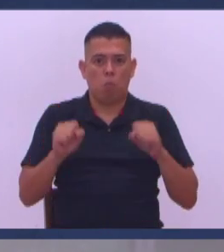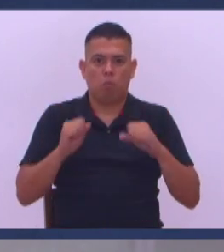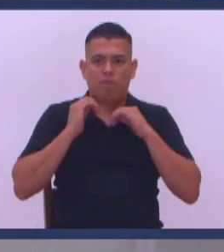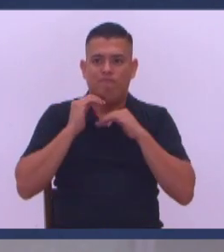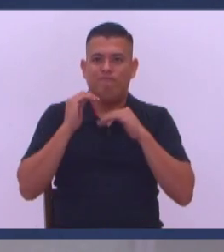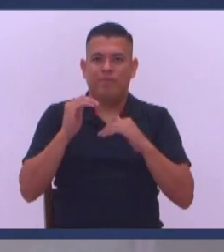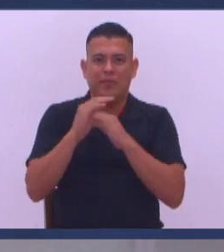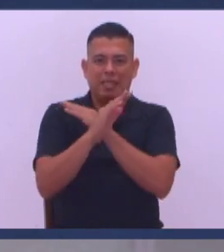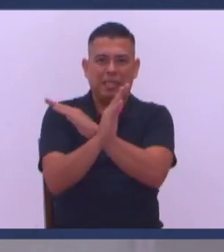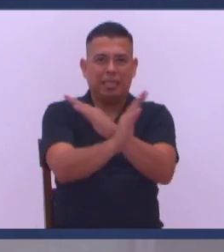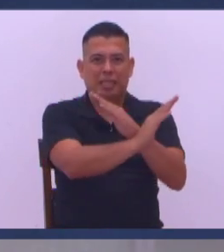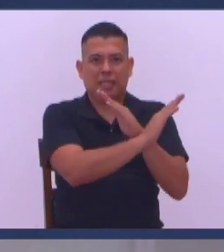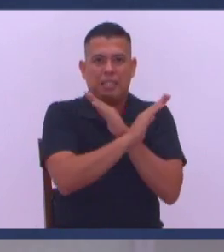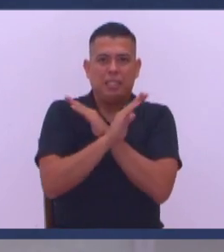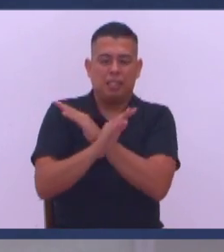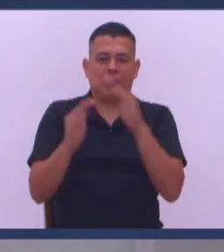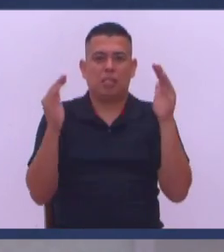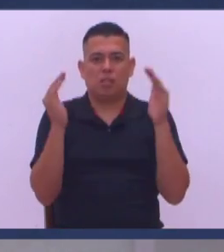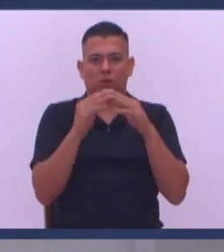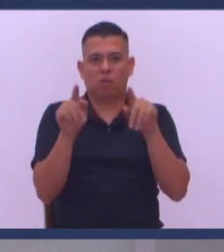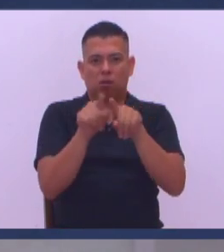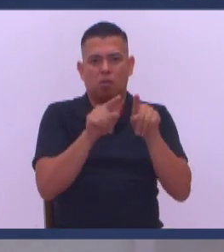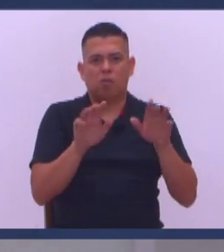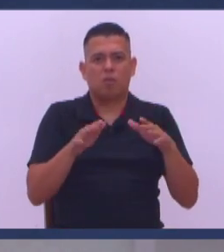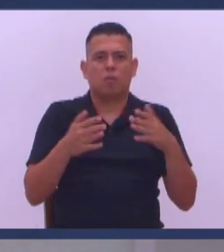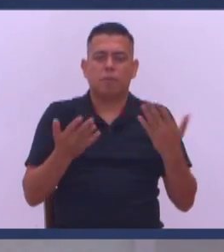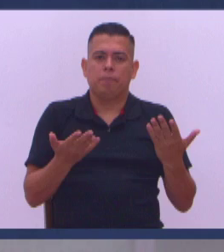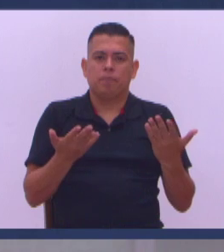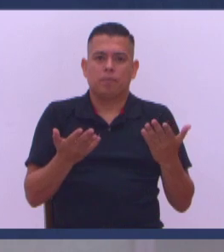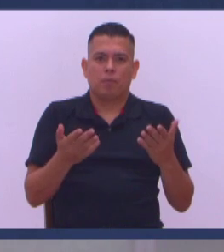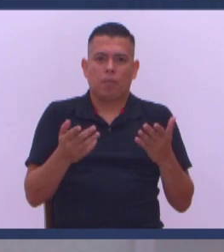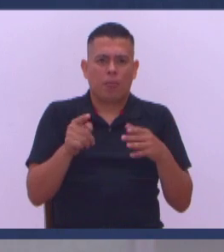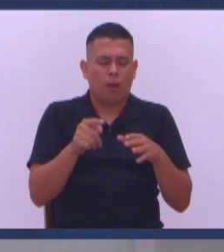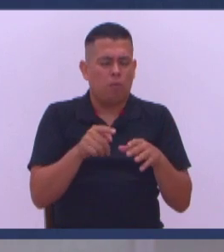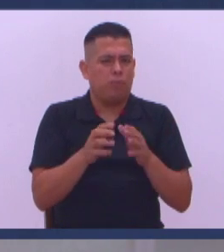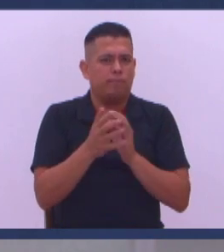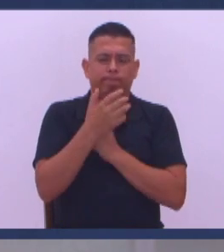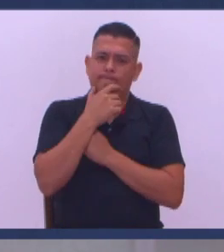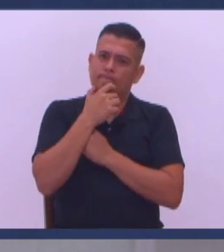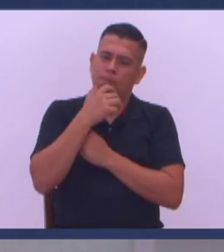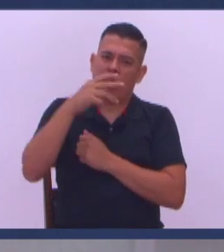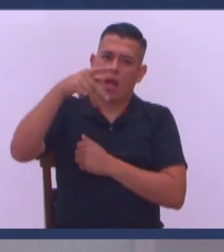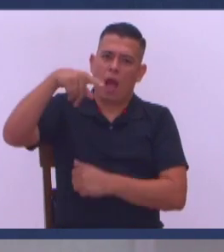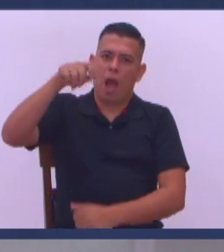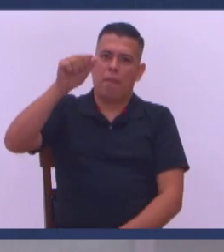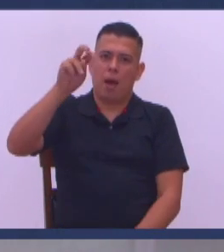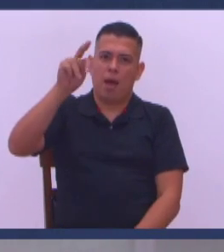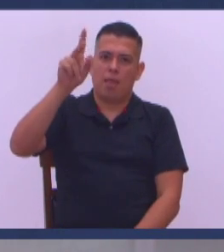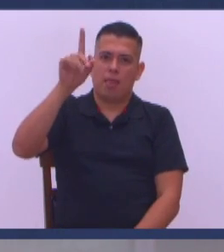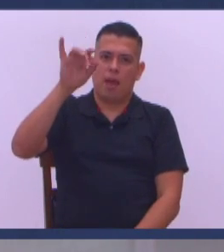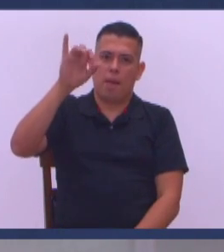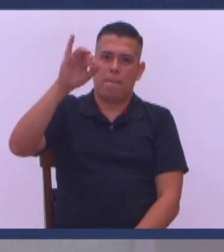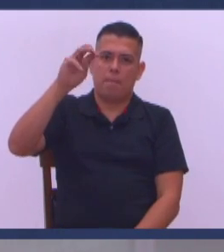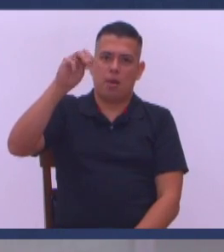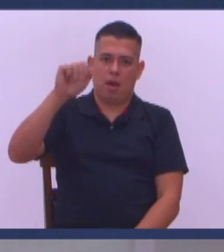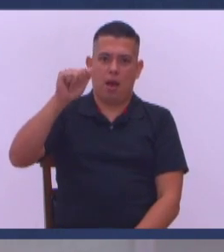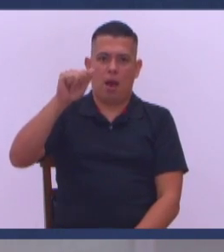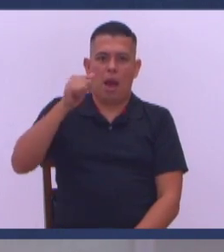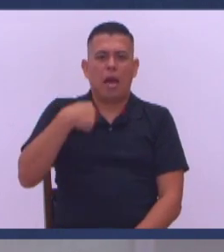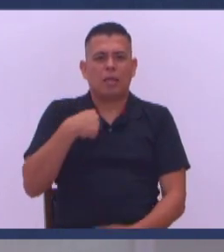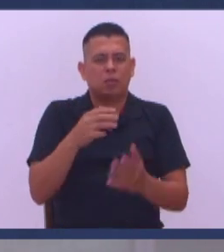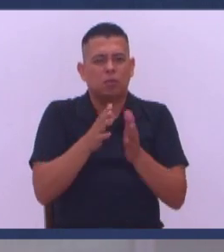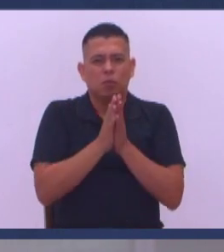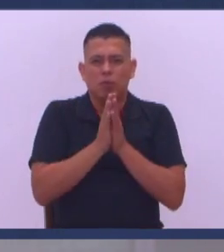pueda protegernos como a todos nuestros otros hermanos Pero que curiosas son las lecciones de una pandemia Nos hacen apreciar lo que habíamos